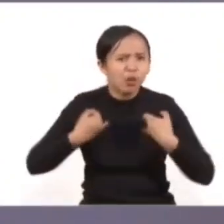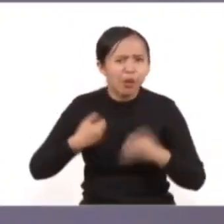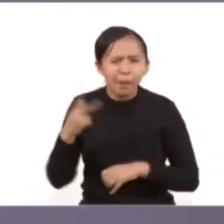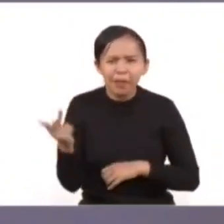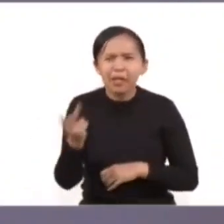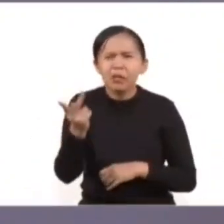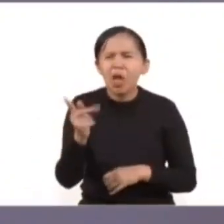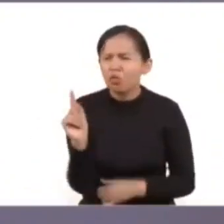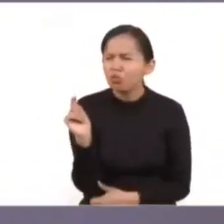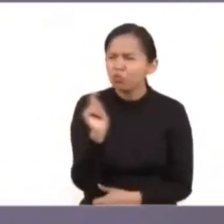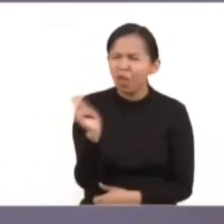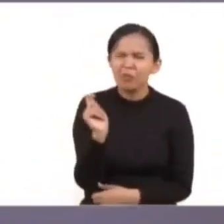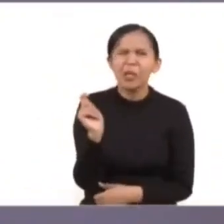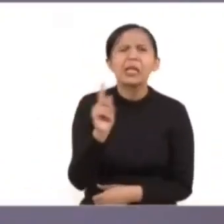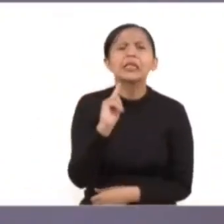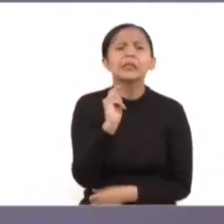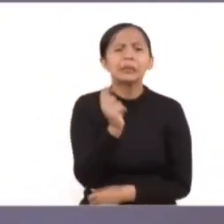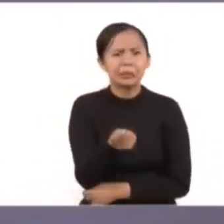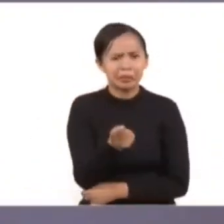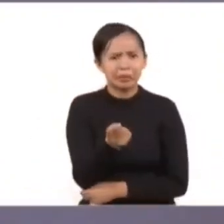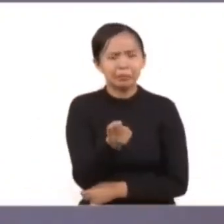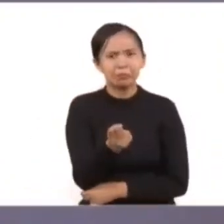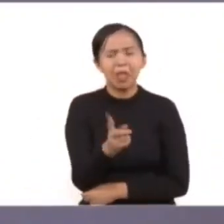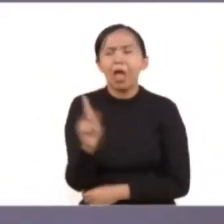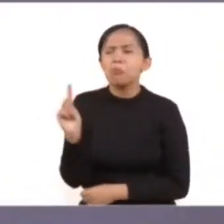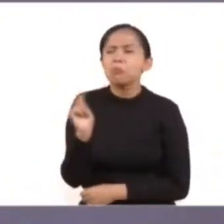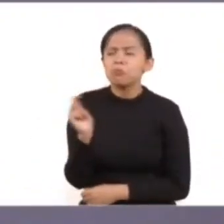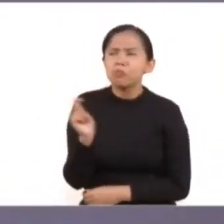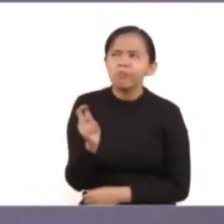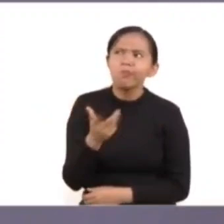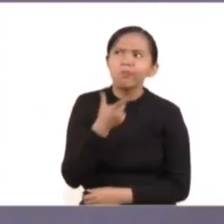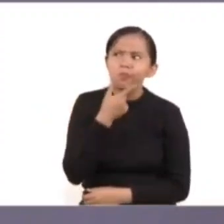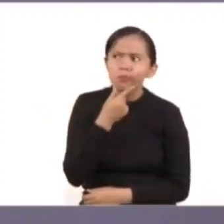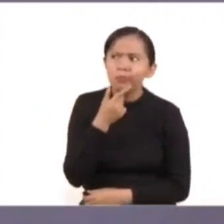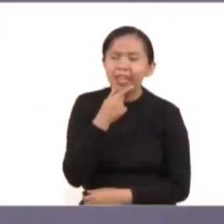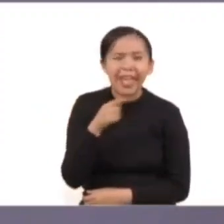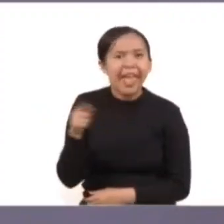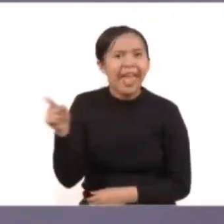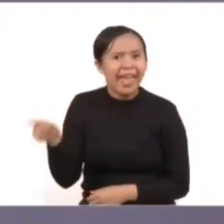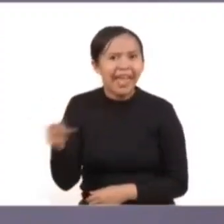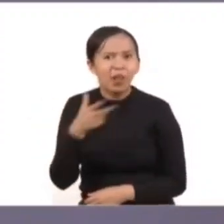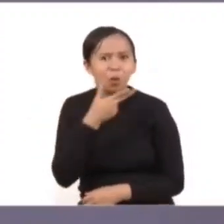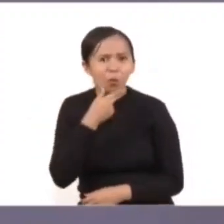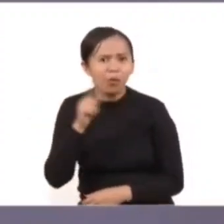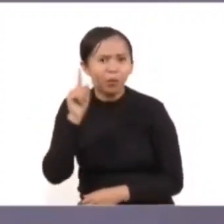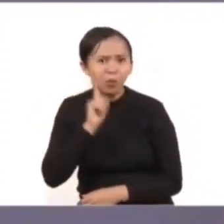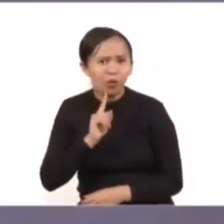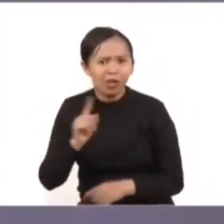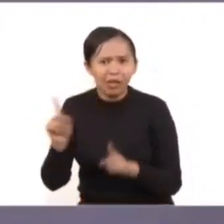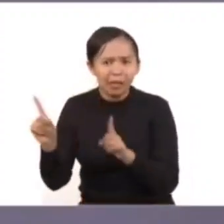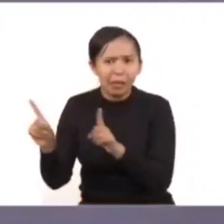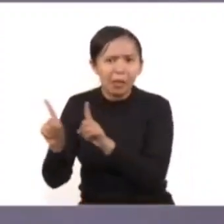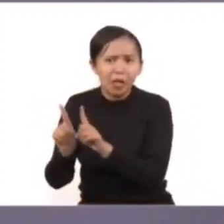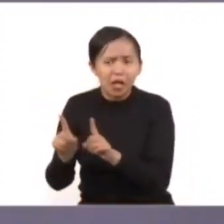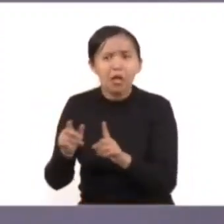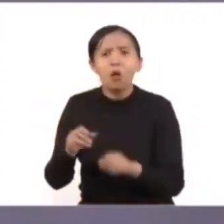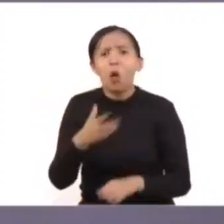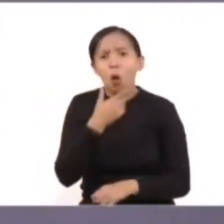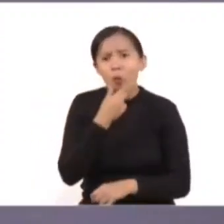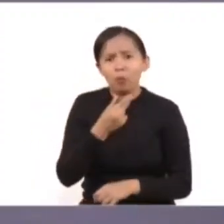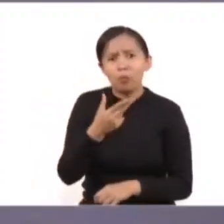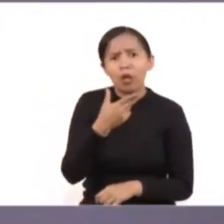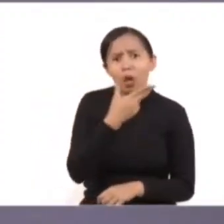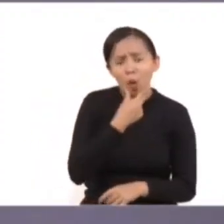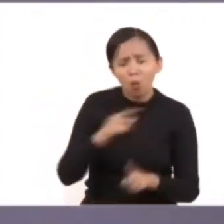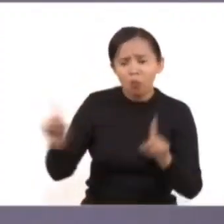qué es el noviazgo y te dicen, bueno, pues noviazgo es una relación de pareja que puede ser un hombre con un hombre,